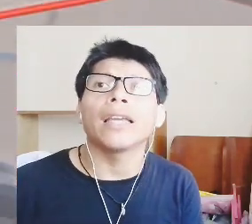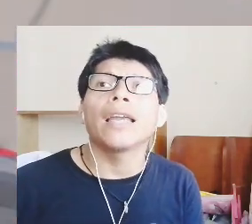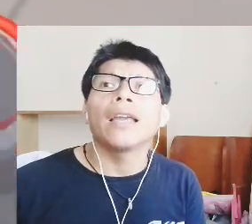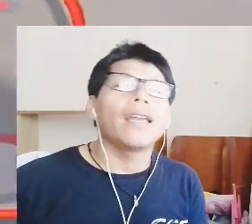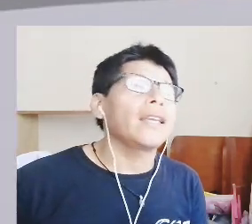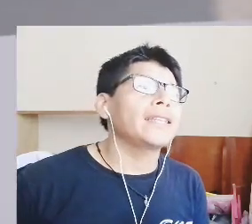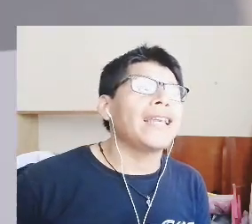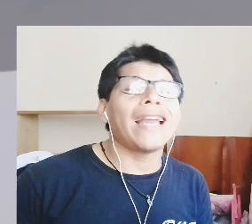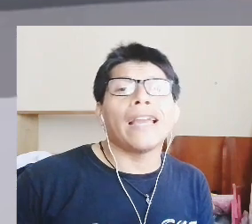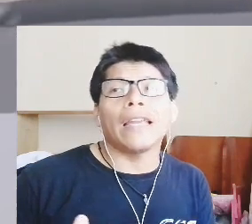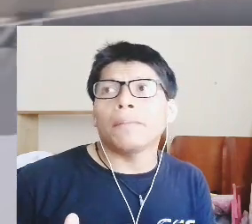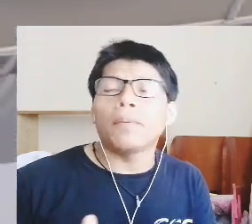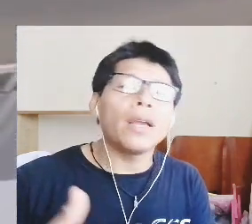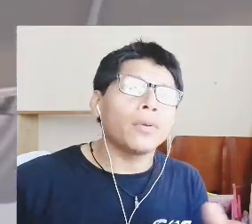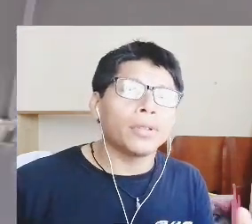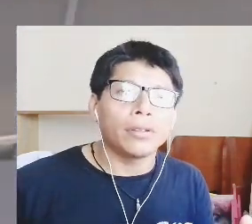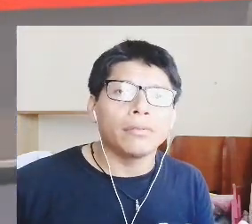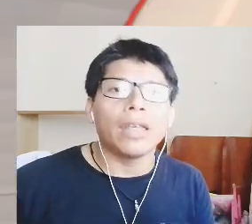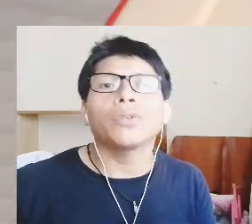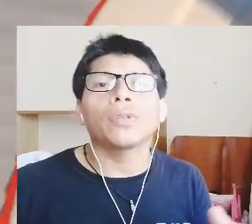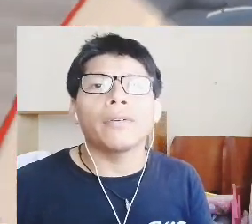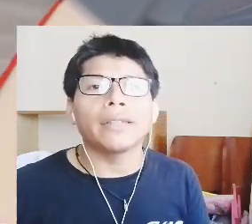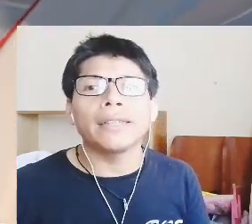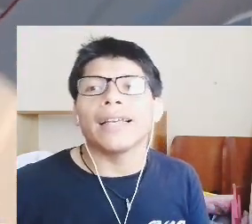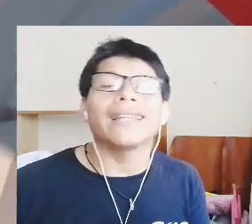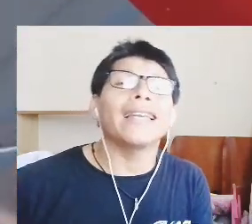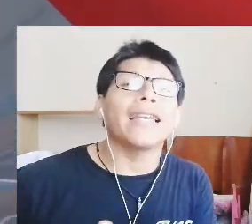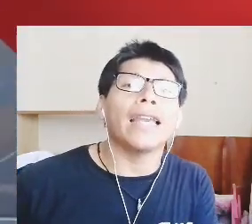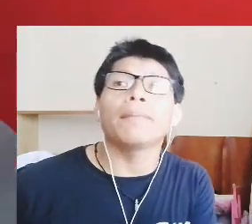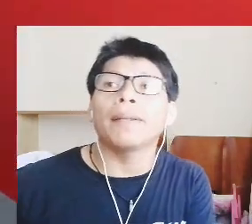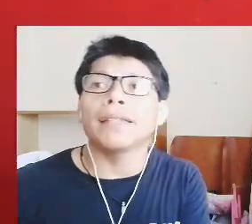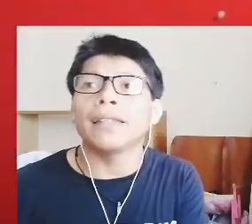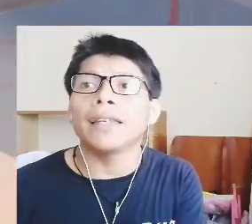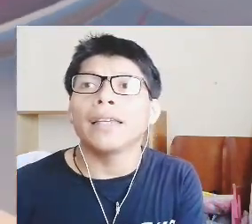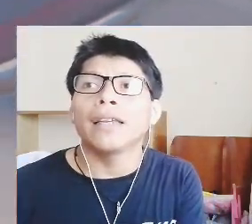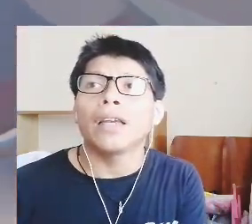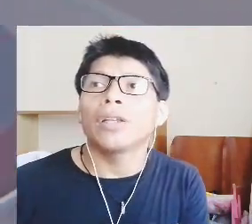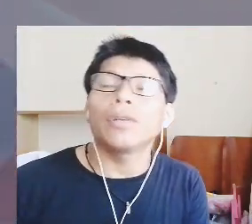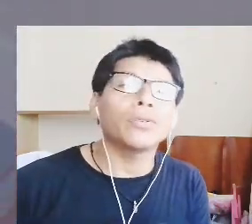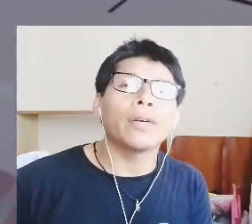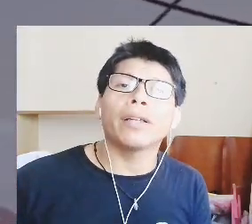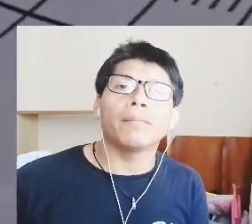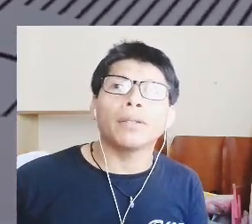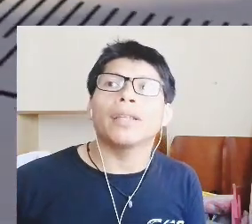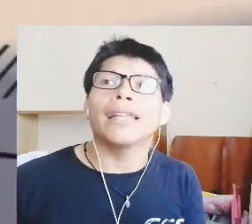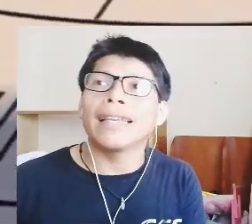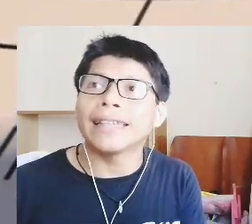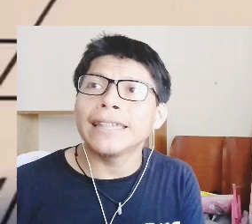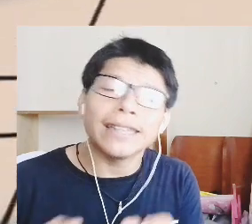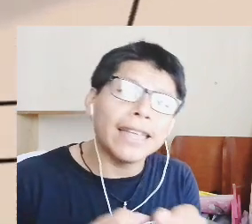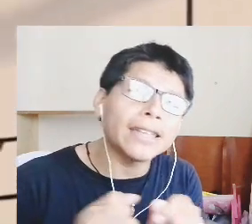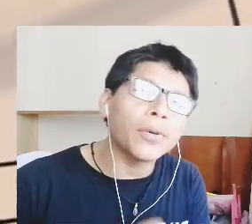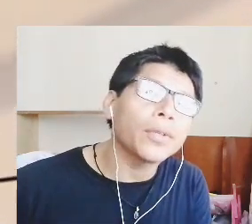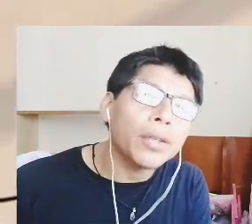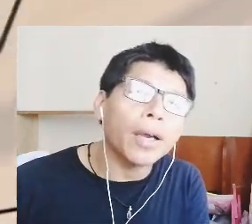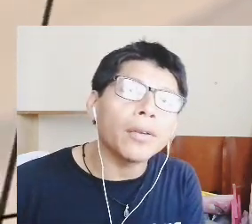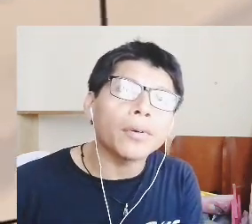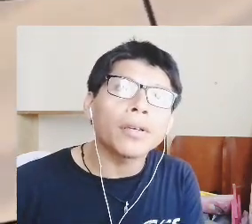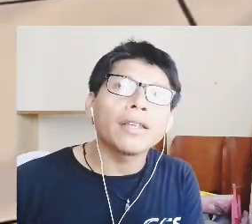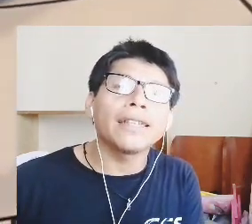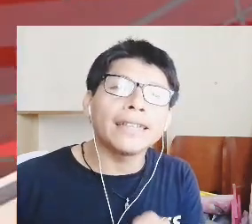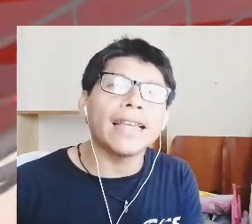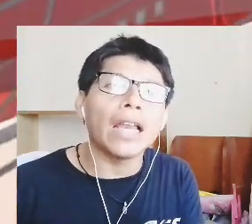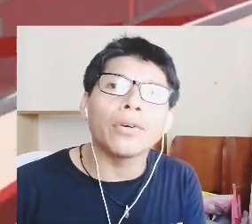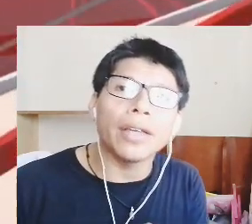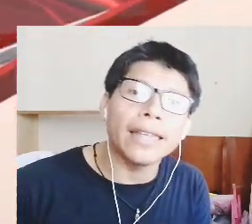dándose este vuelos en su cabecita de que el presidente no es una buena persona de que sí tiene escondido